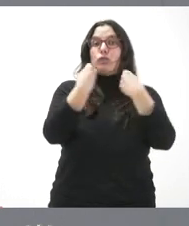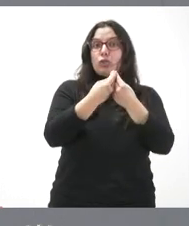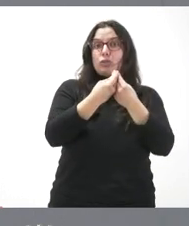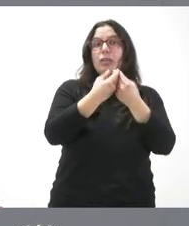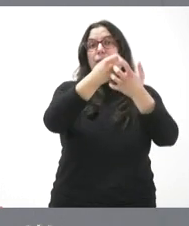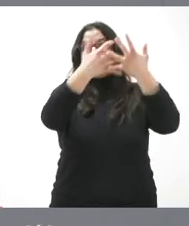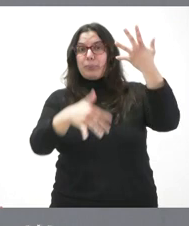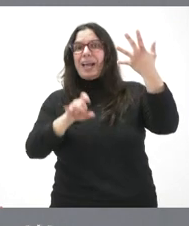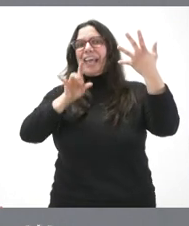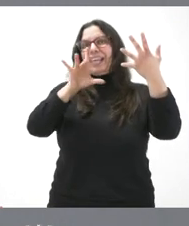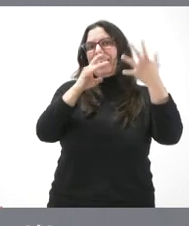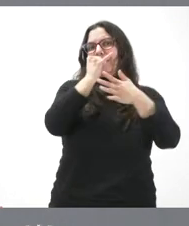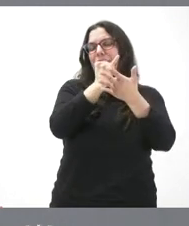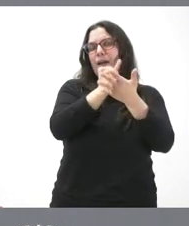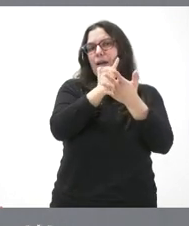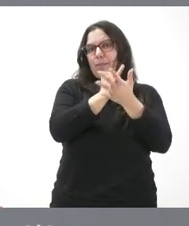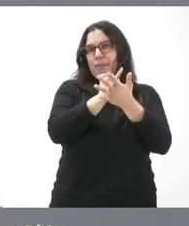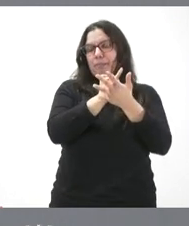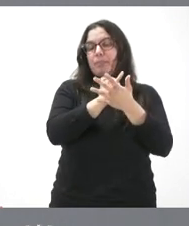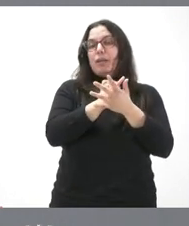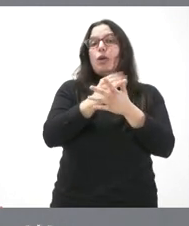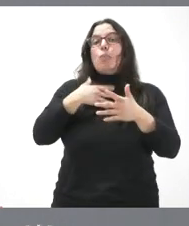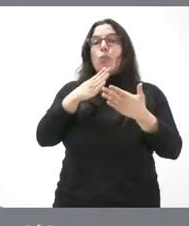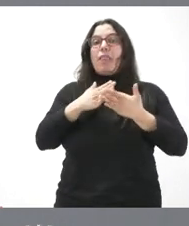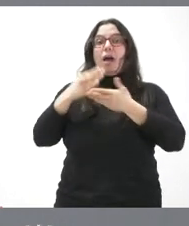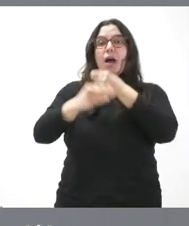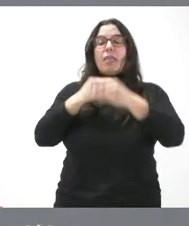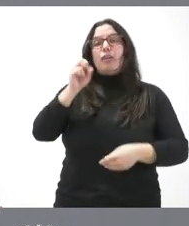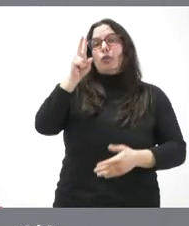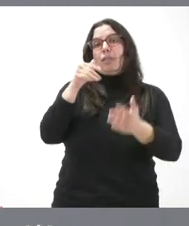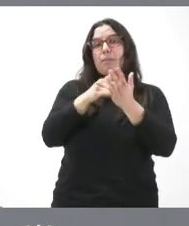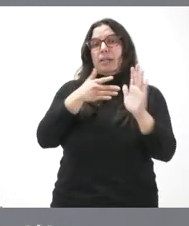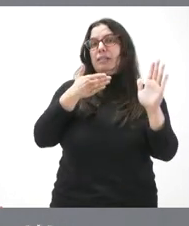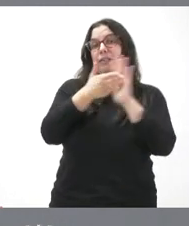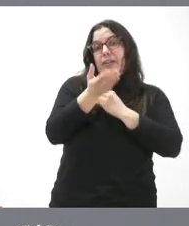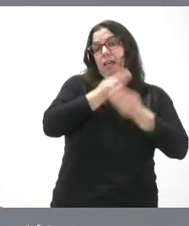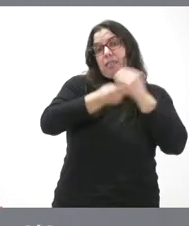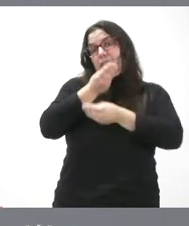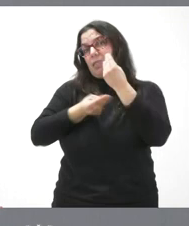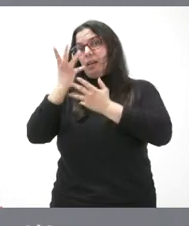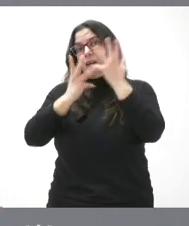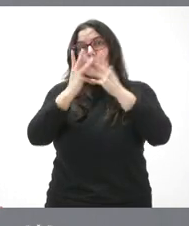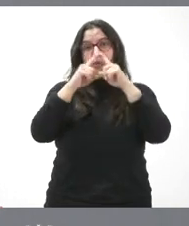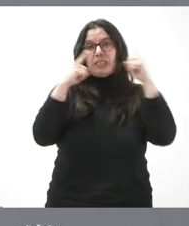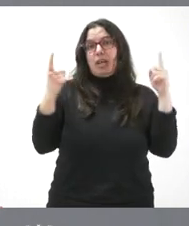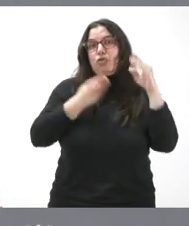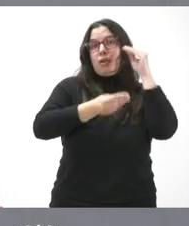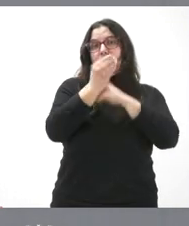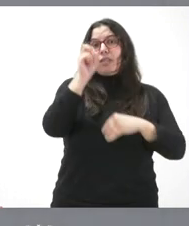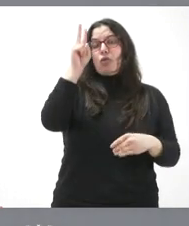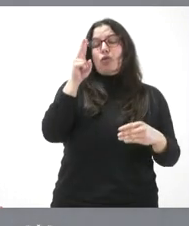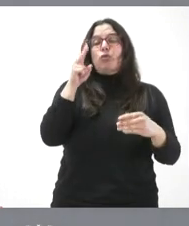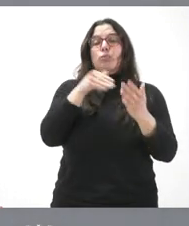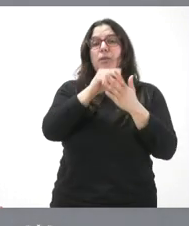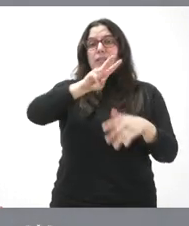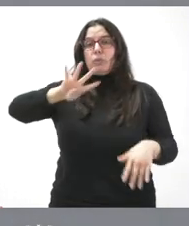estimado es de unos 12.000 estudios que corresponden a idéntico número de recién nacidos a lo largo de este año 2024.